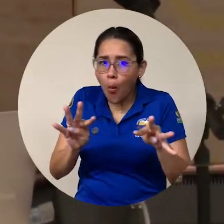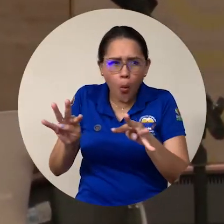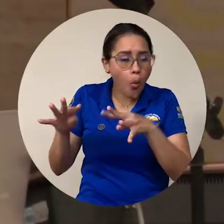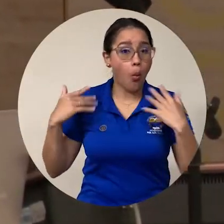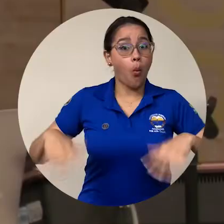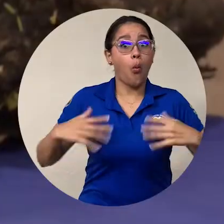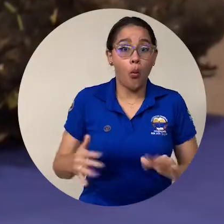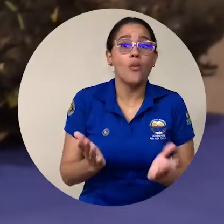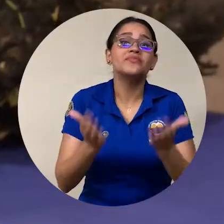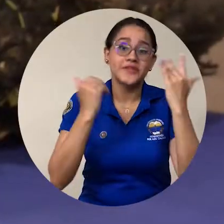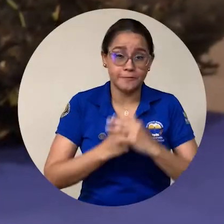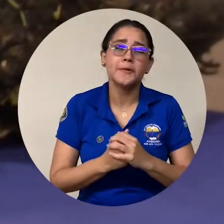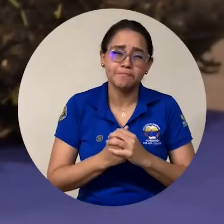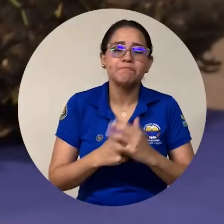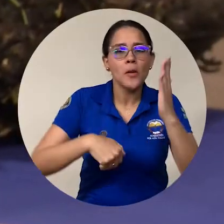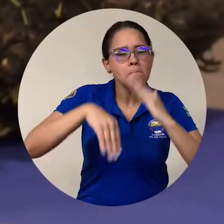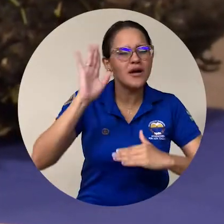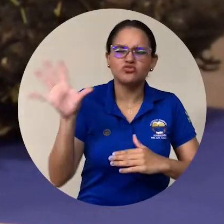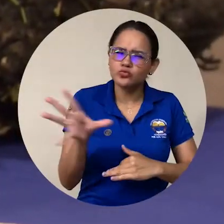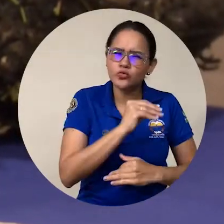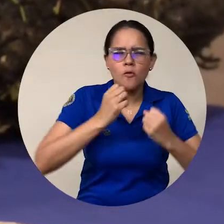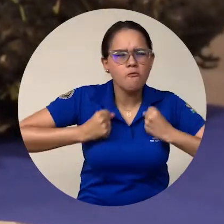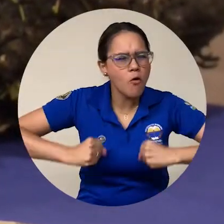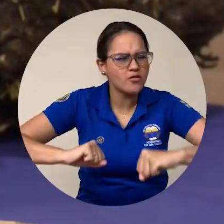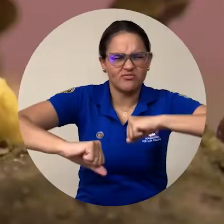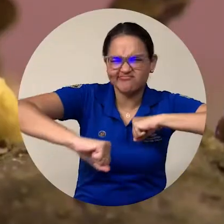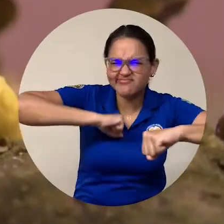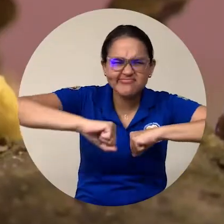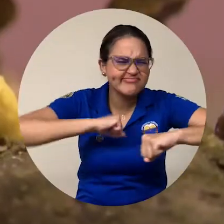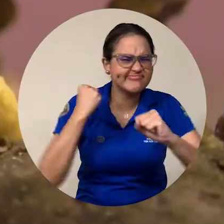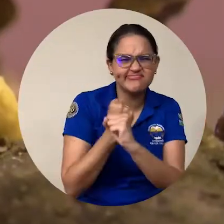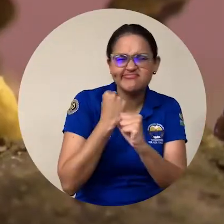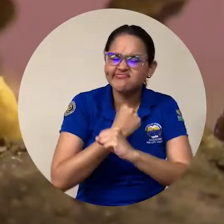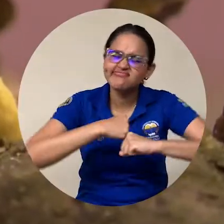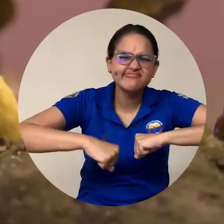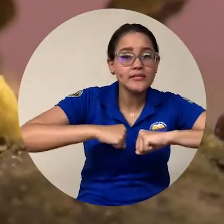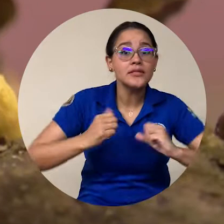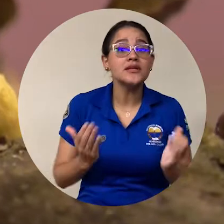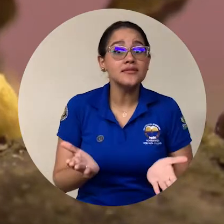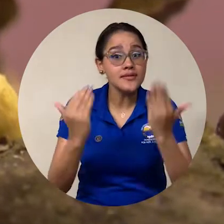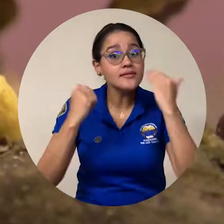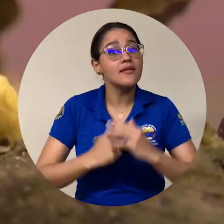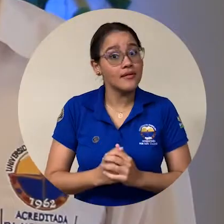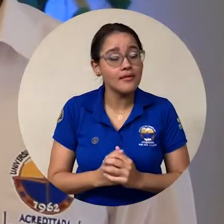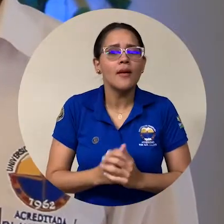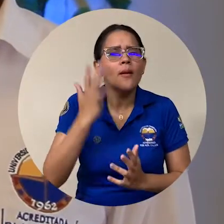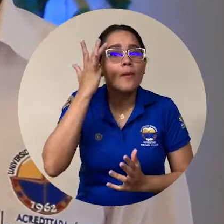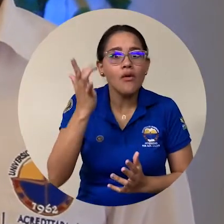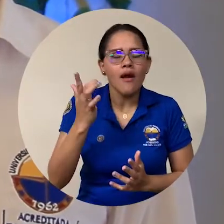al esfuerzo múltiple de profesionales, los estudiantes, hemos podido encontrar